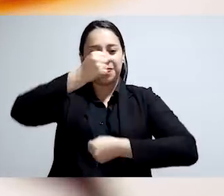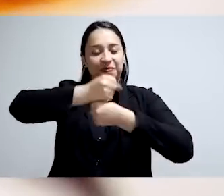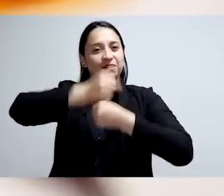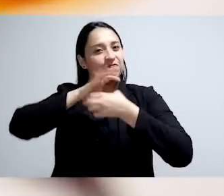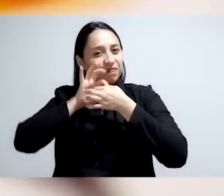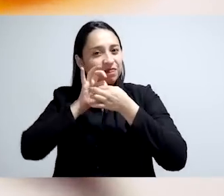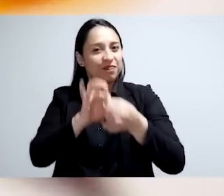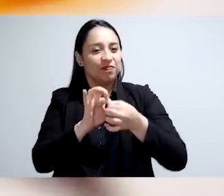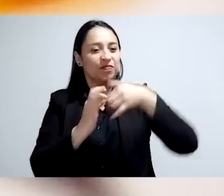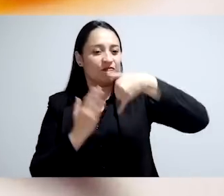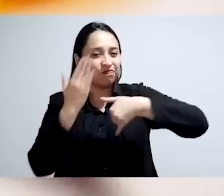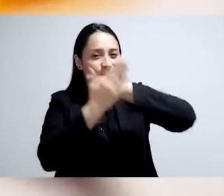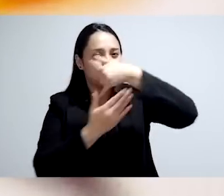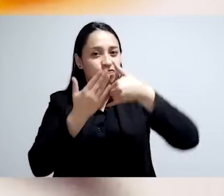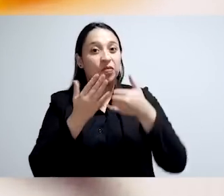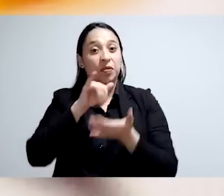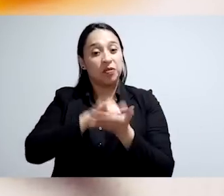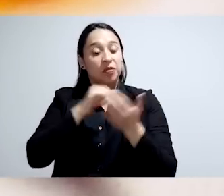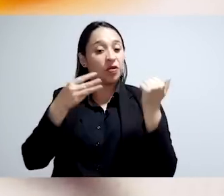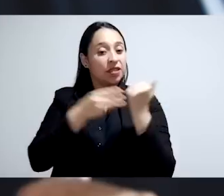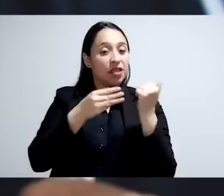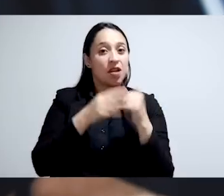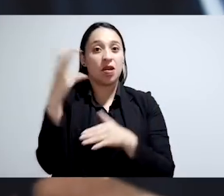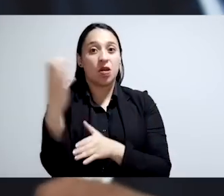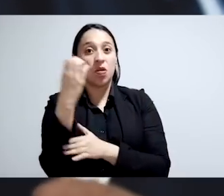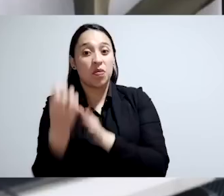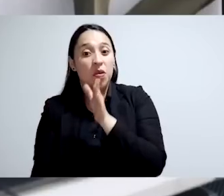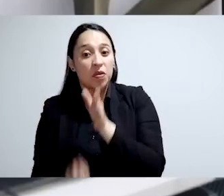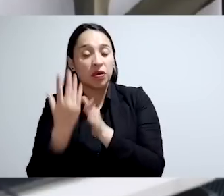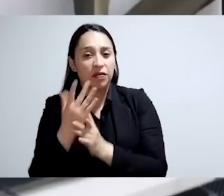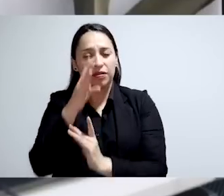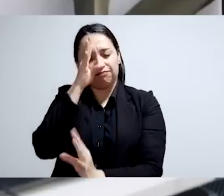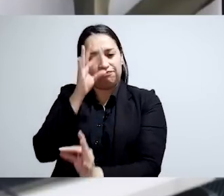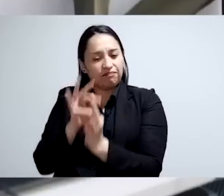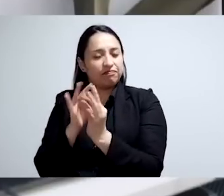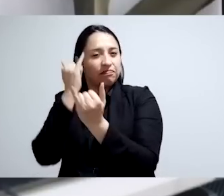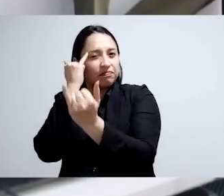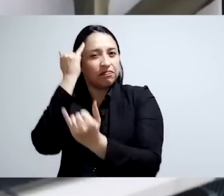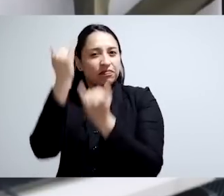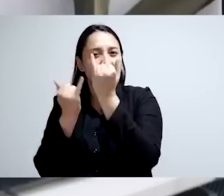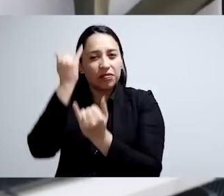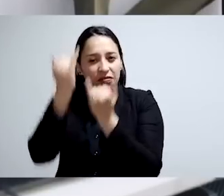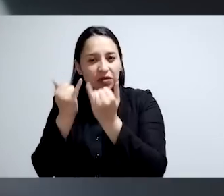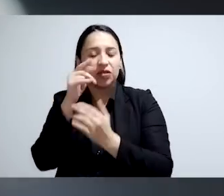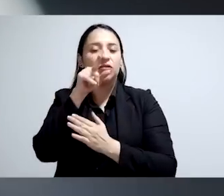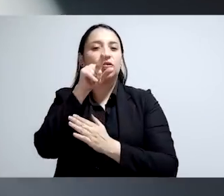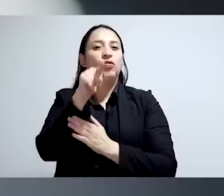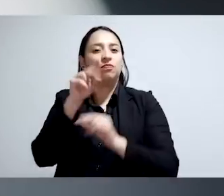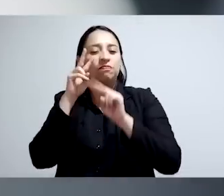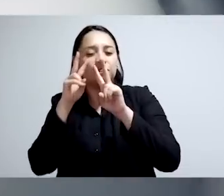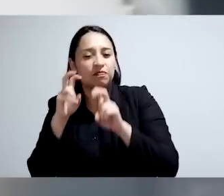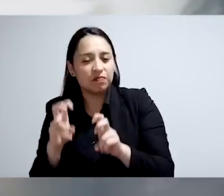oportunidad para trabajar juntos como país. En el SENA y Colombia Productiva creemos en las ideas y